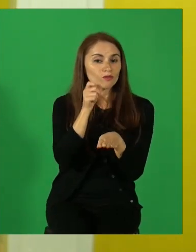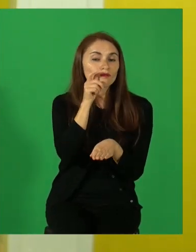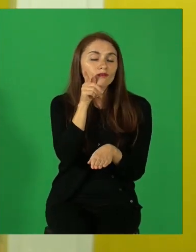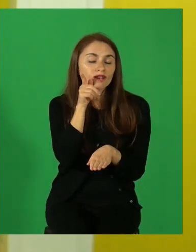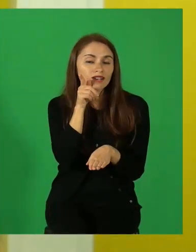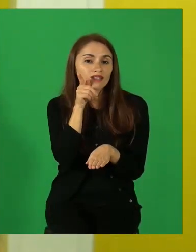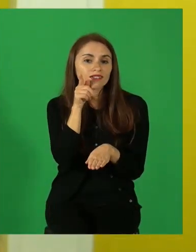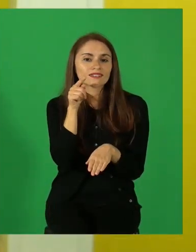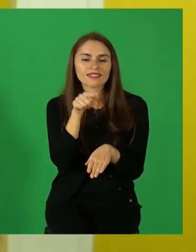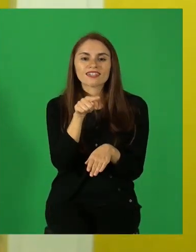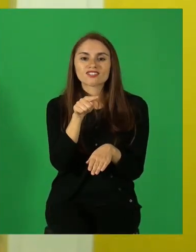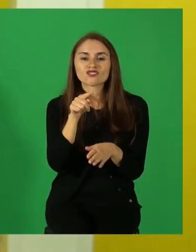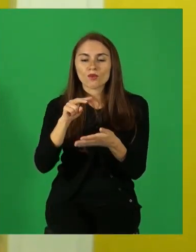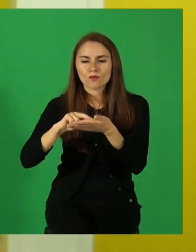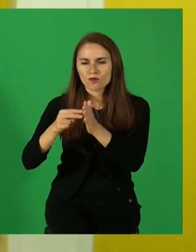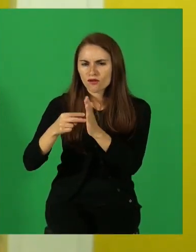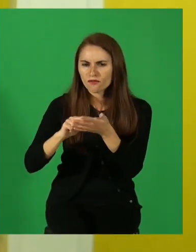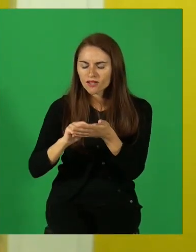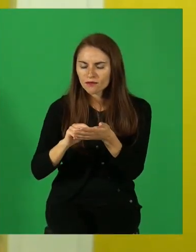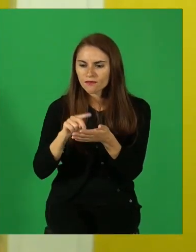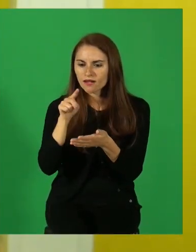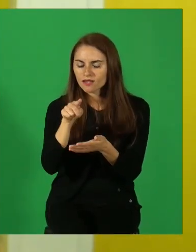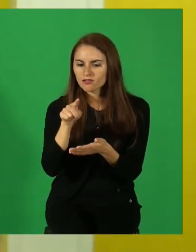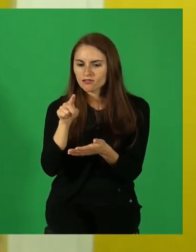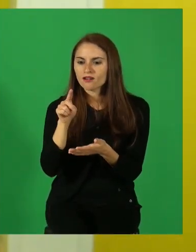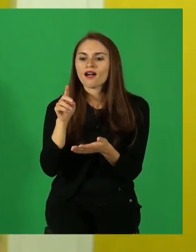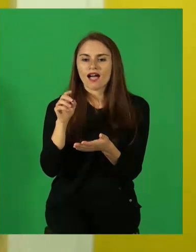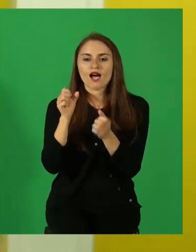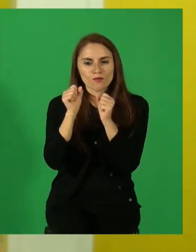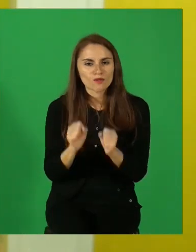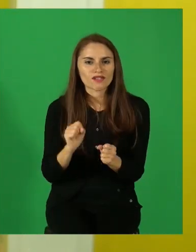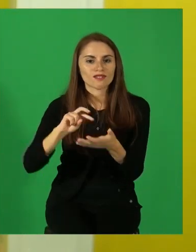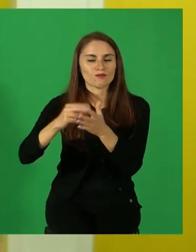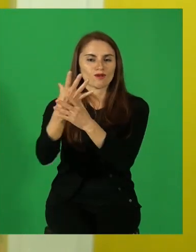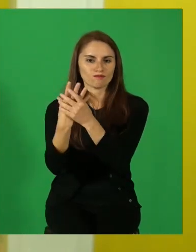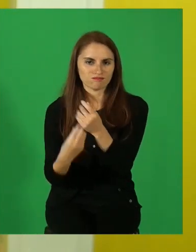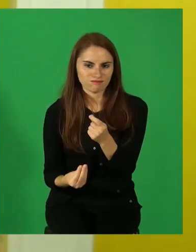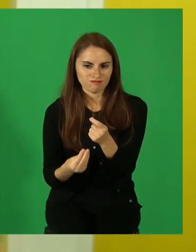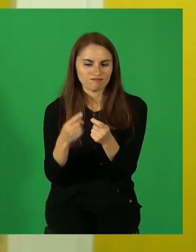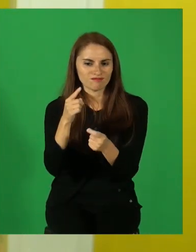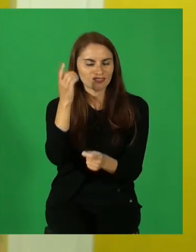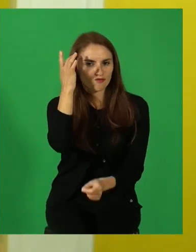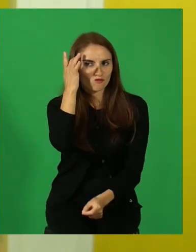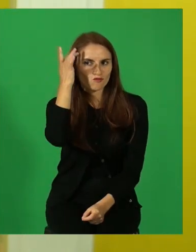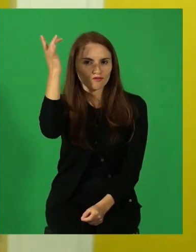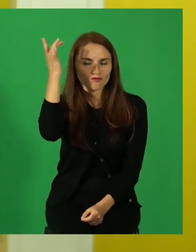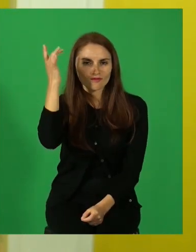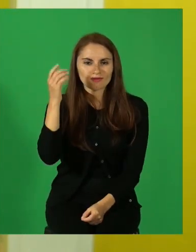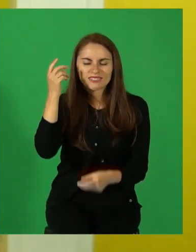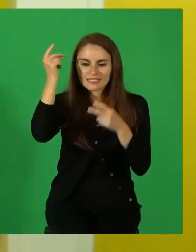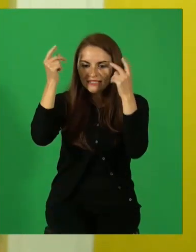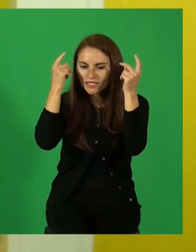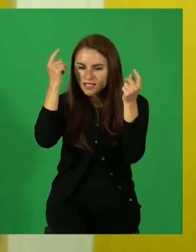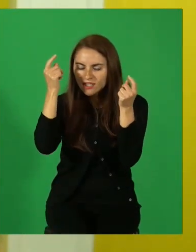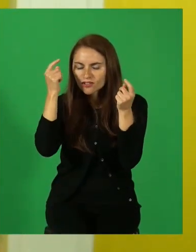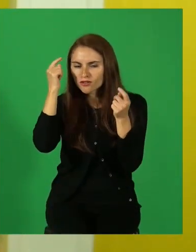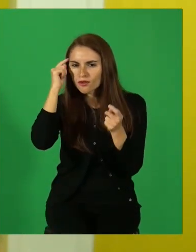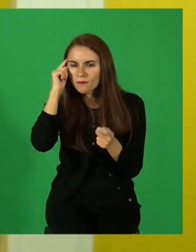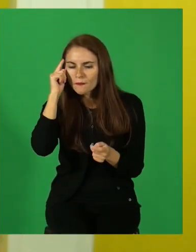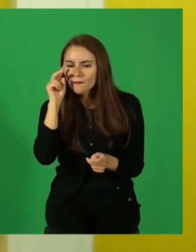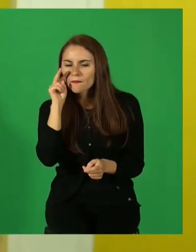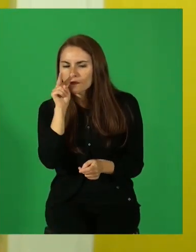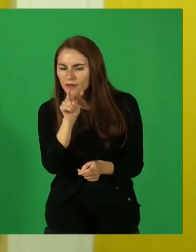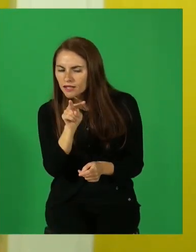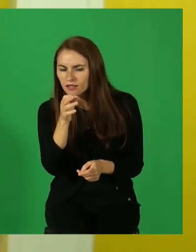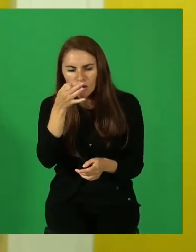Ellos son los que resuelven enigmas, son ingeniosos, tienen mucha capacidad de